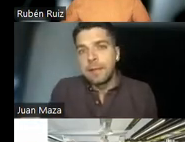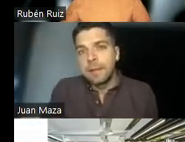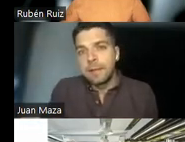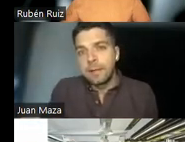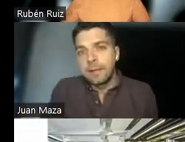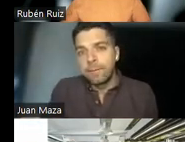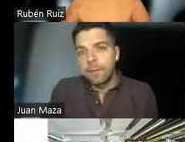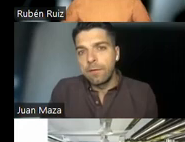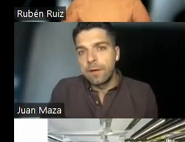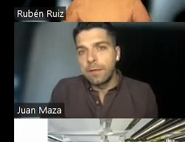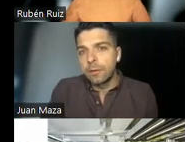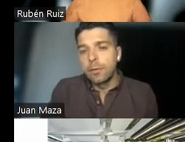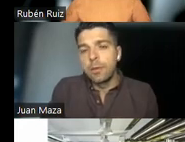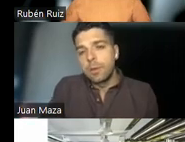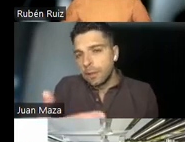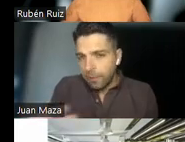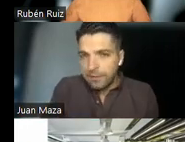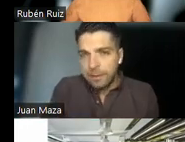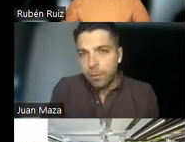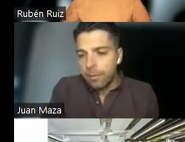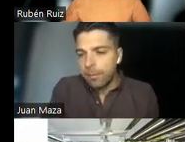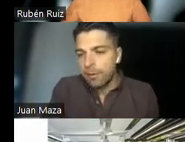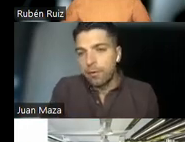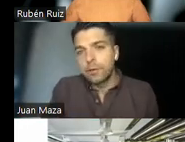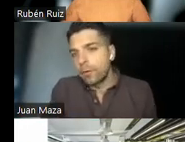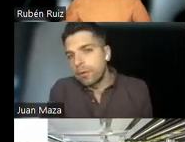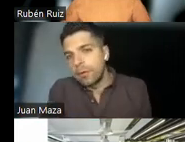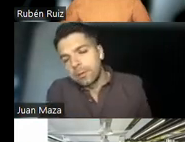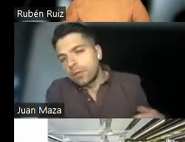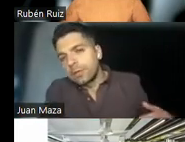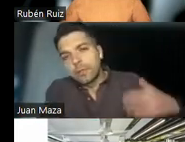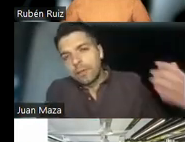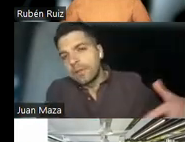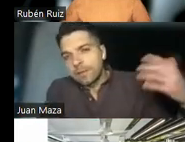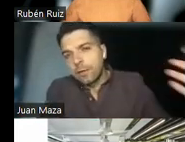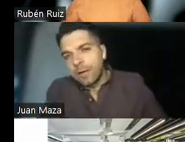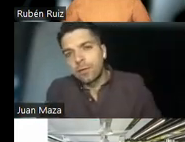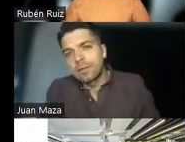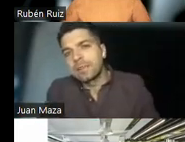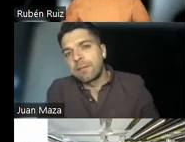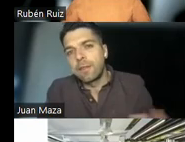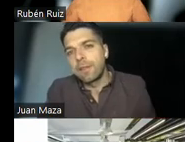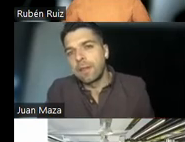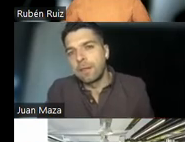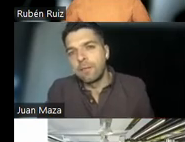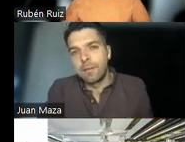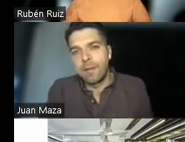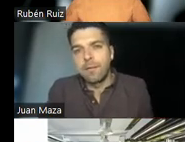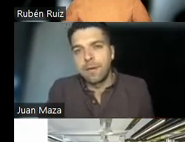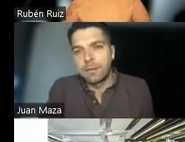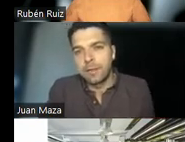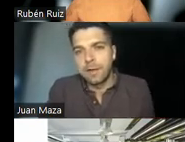inflamatorio, el paciente vuelve a perder el olfato. Por eso hay tantos pacientes que se han operado tantas veces de